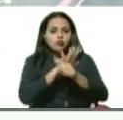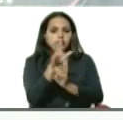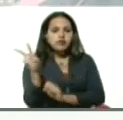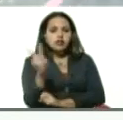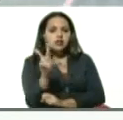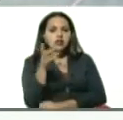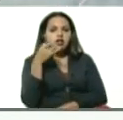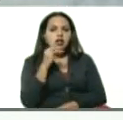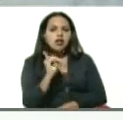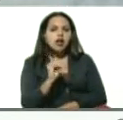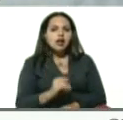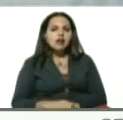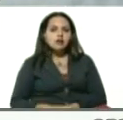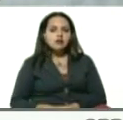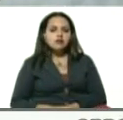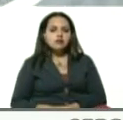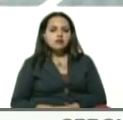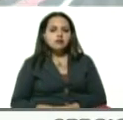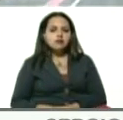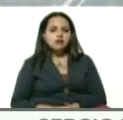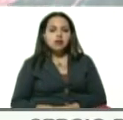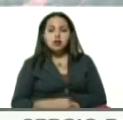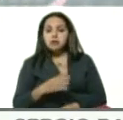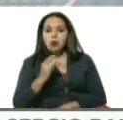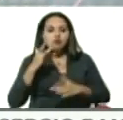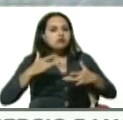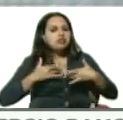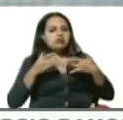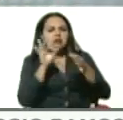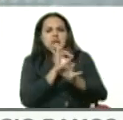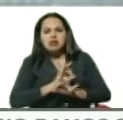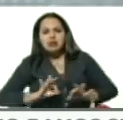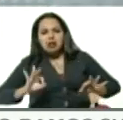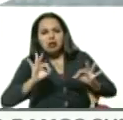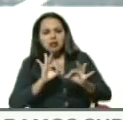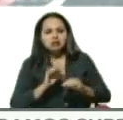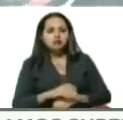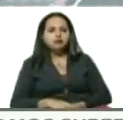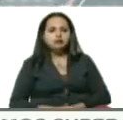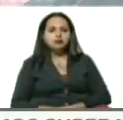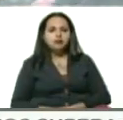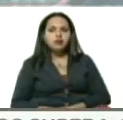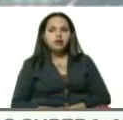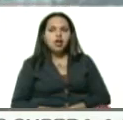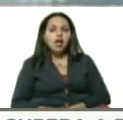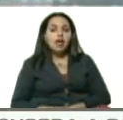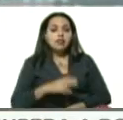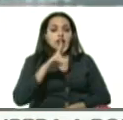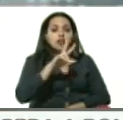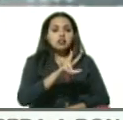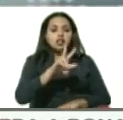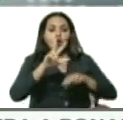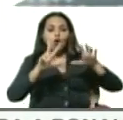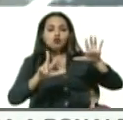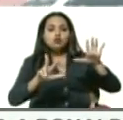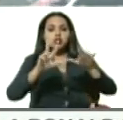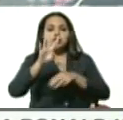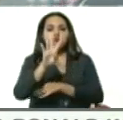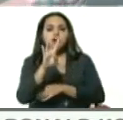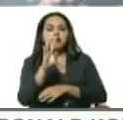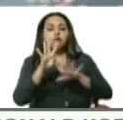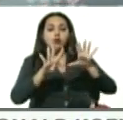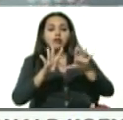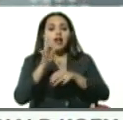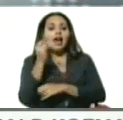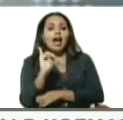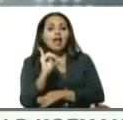encuentran completamente asintomáticos, 389 presentan insuficiencia respiratoria aguda leve,